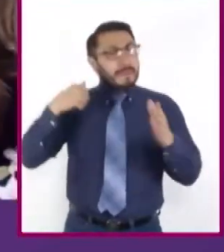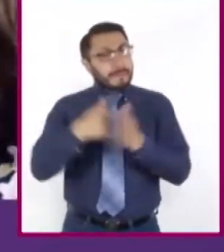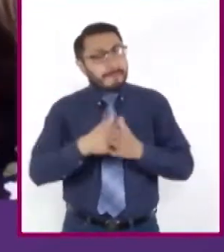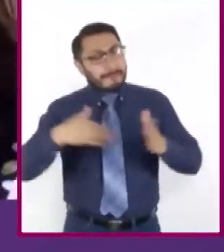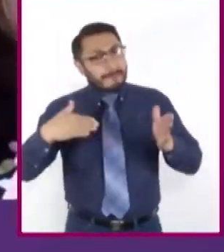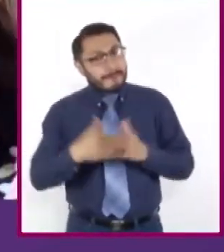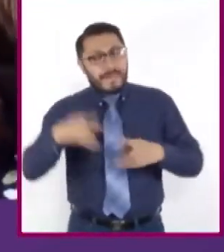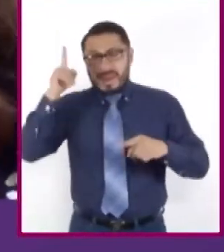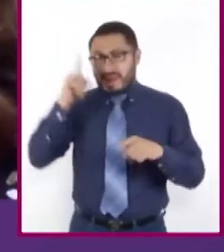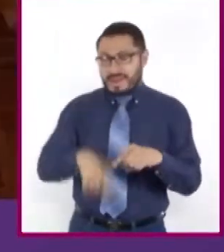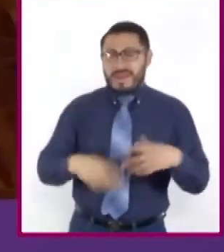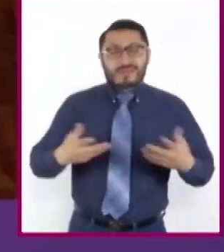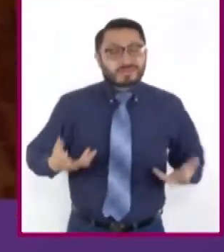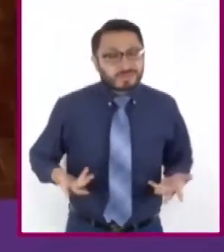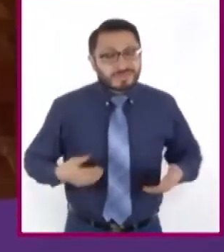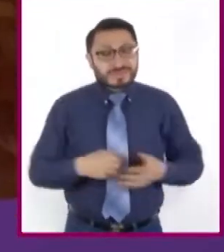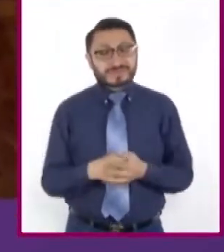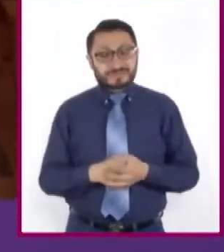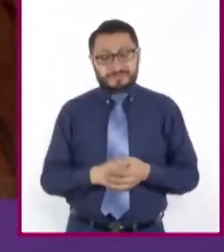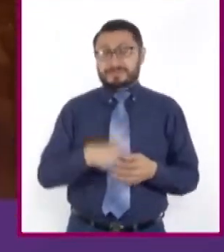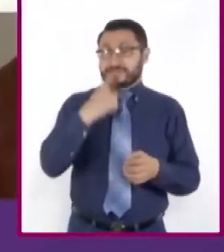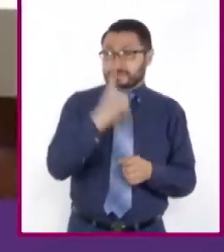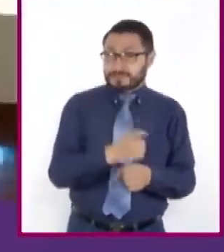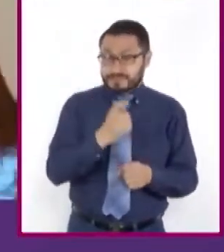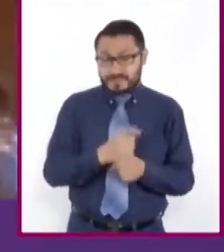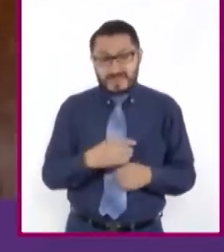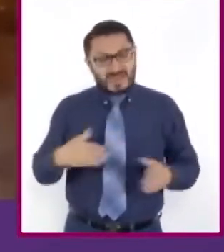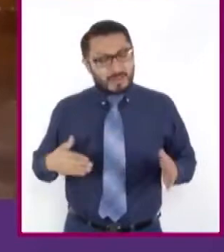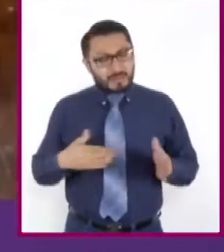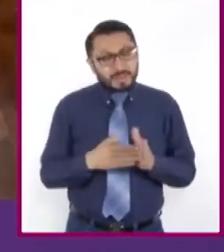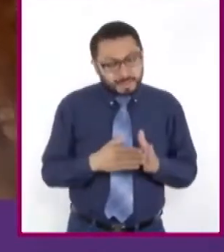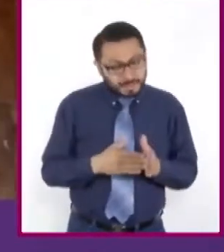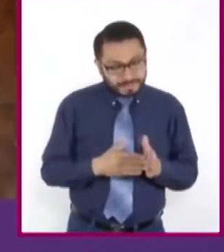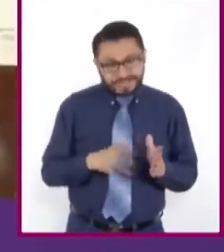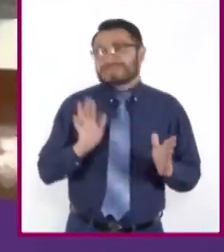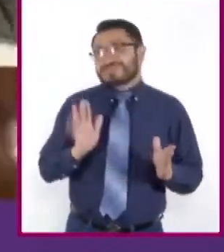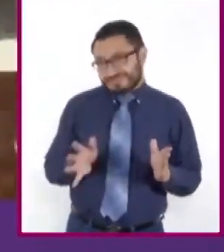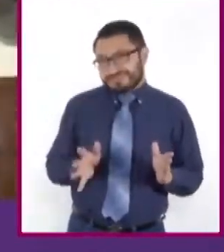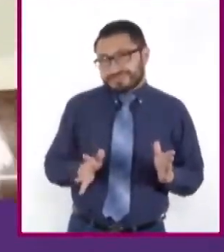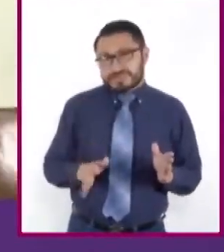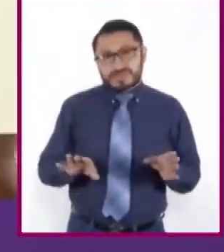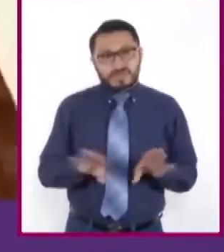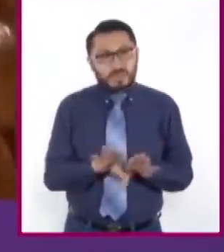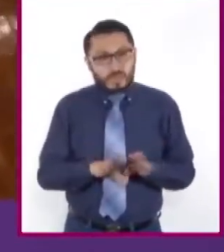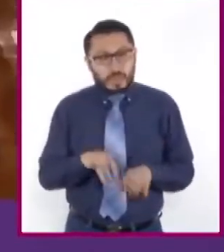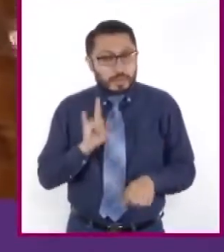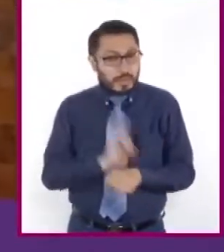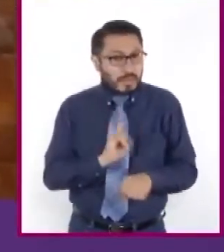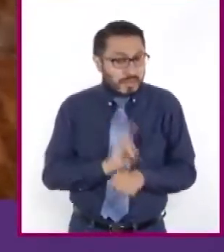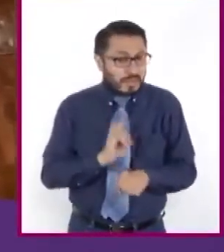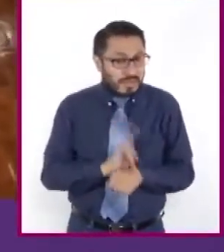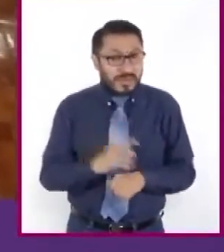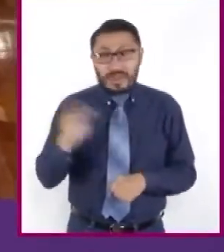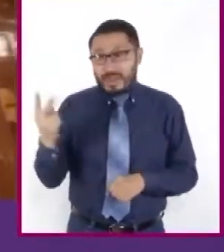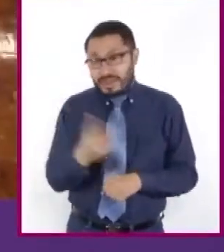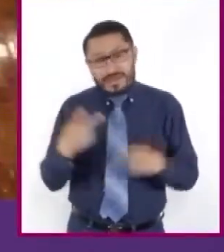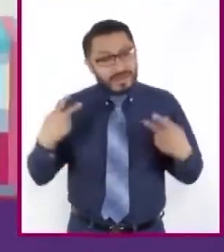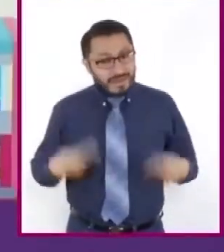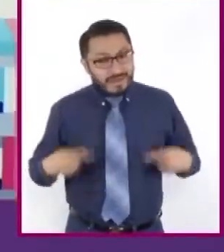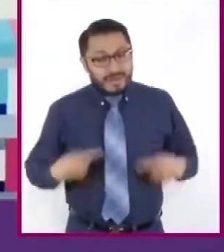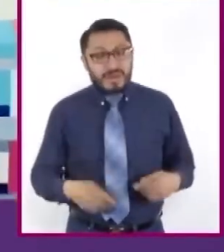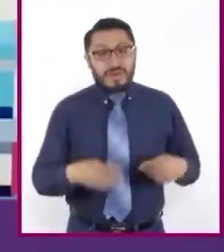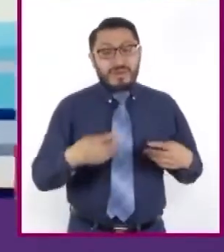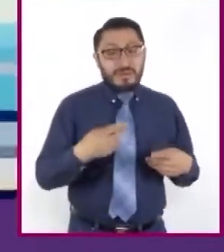y el ámbito artístico? Primero, la barrera ha sido creada, es artificial. Los dos son creadores, el